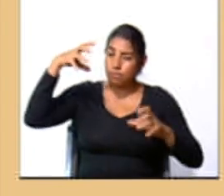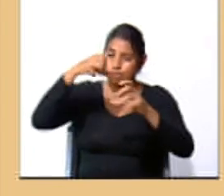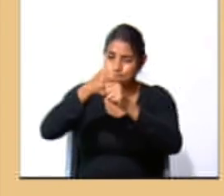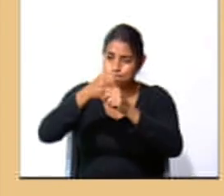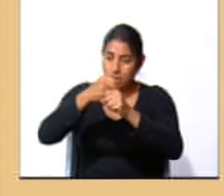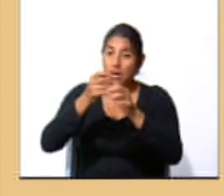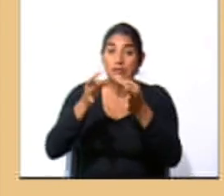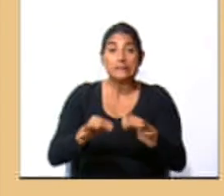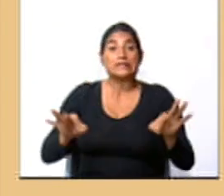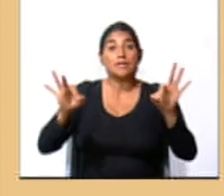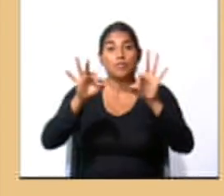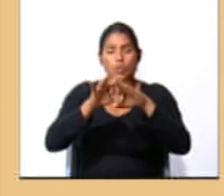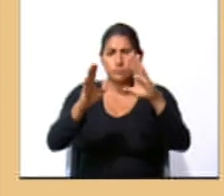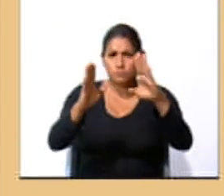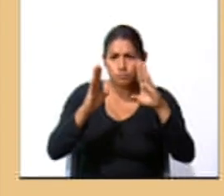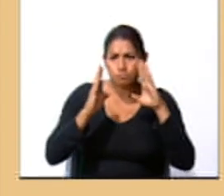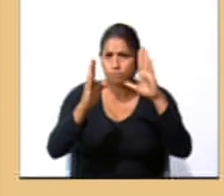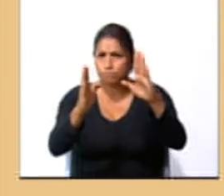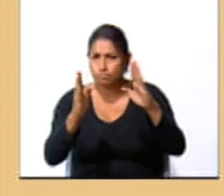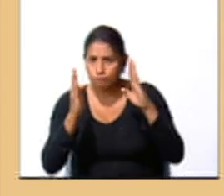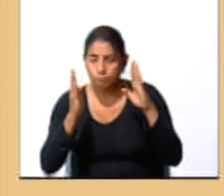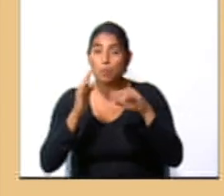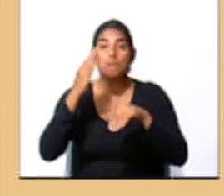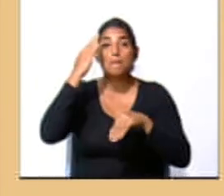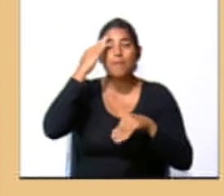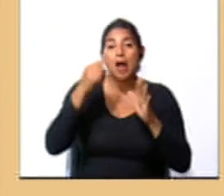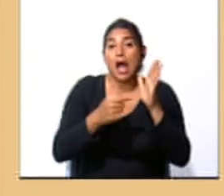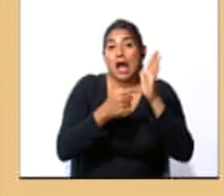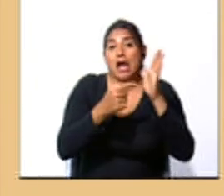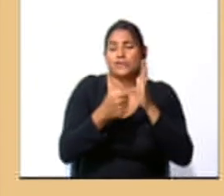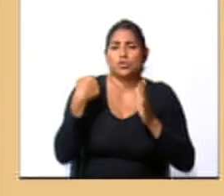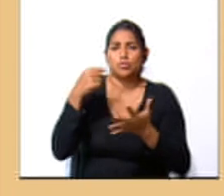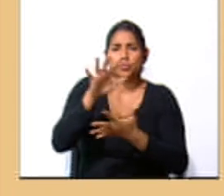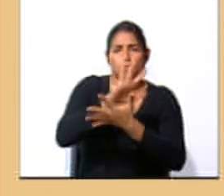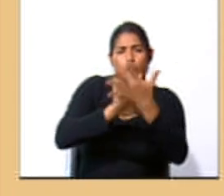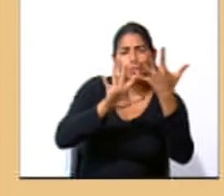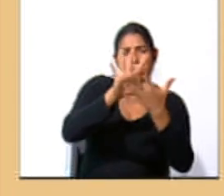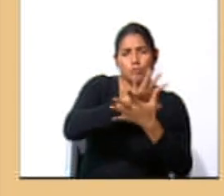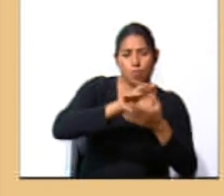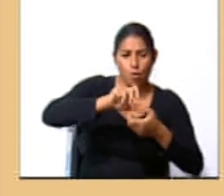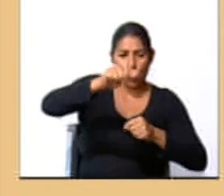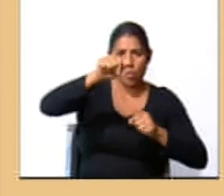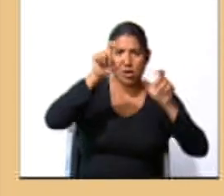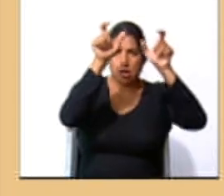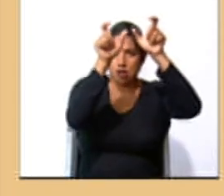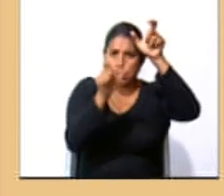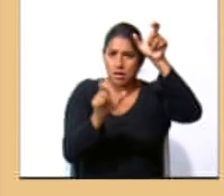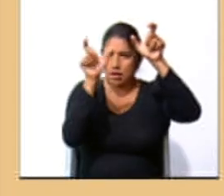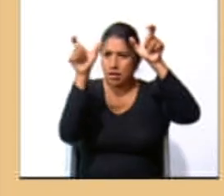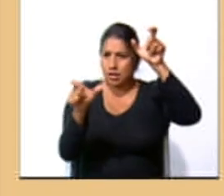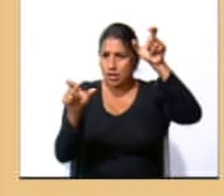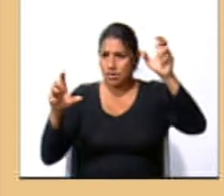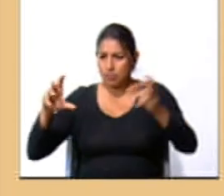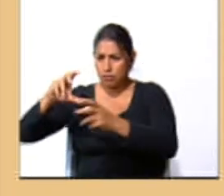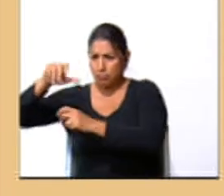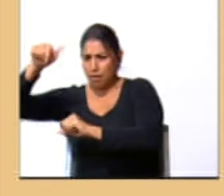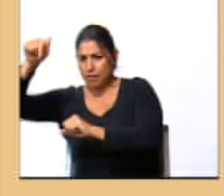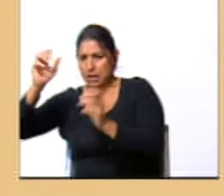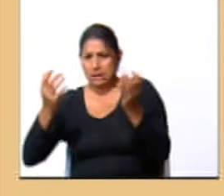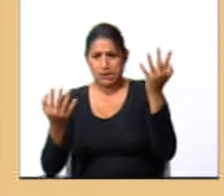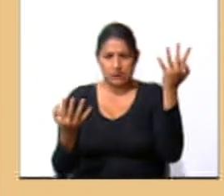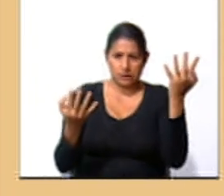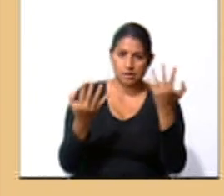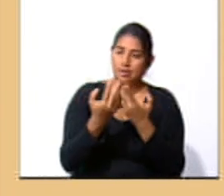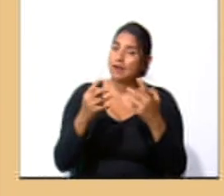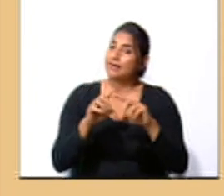aquí es muy importante poner muchísima atención porque a veces tiende a confundirse el esquema y el mapa conceptual. El mapa conceptual tiene